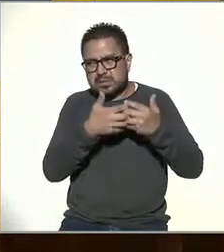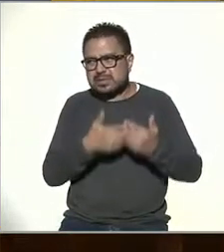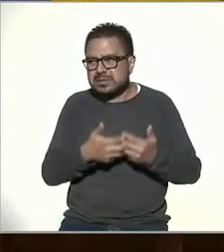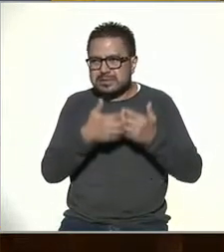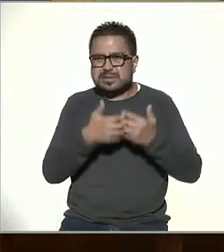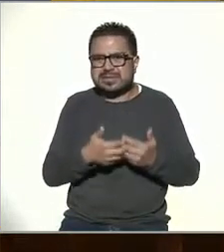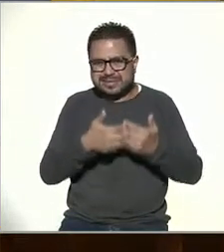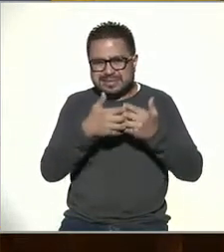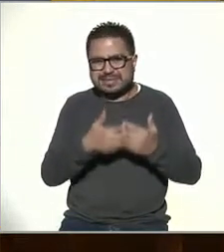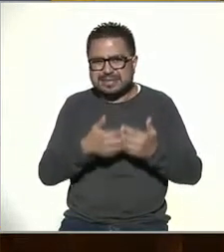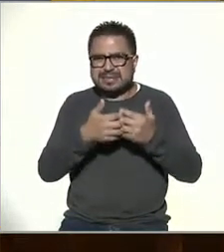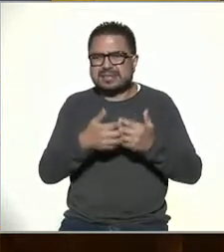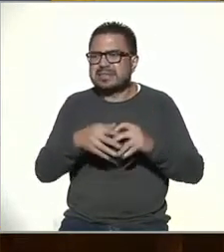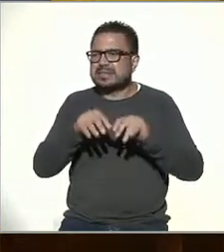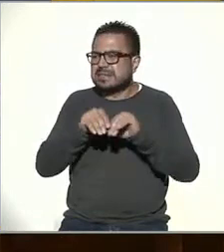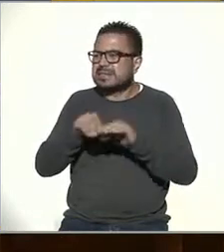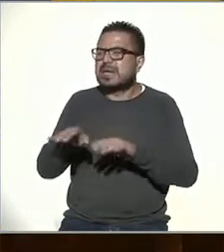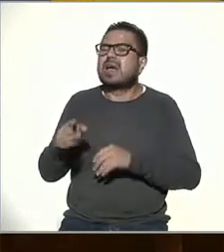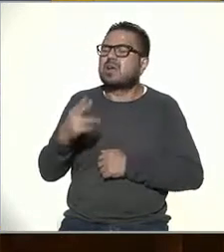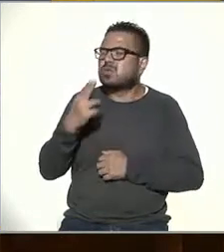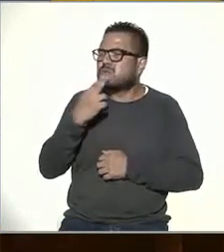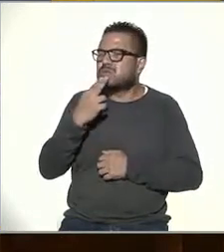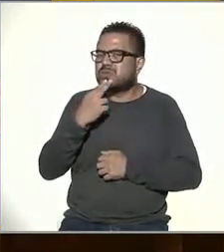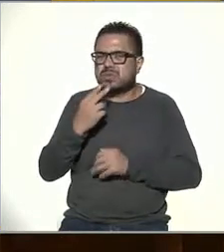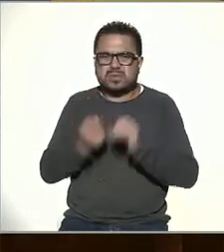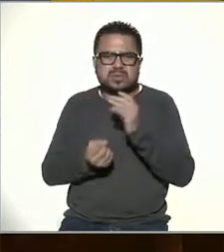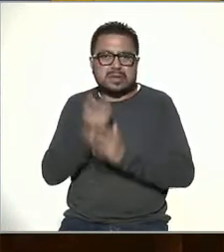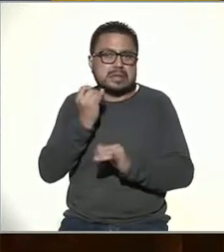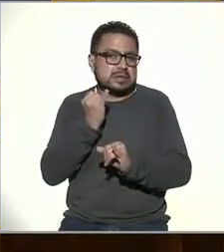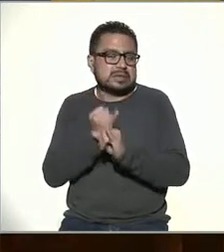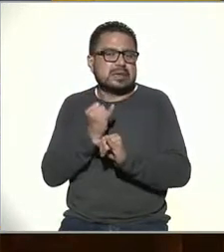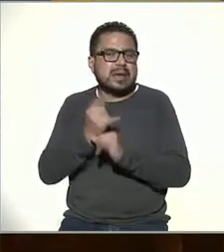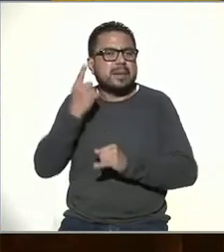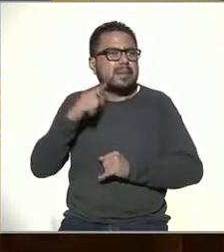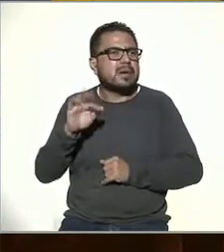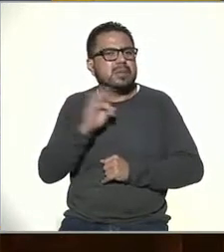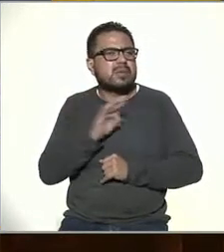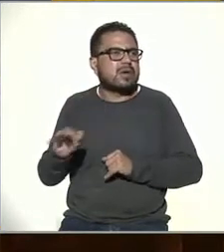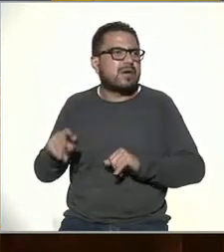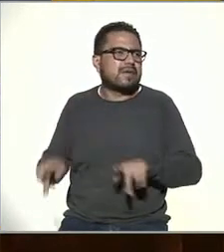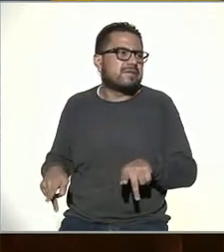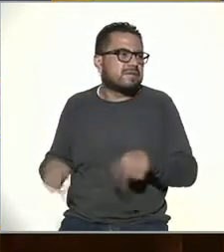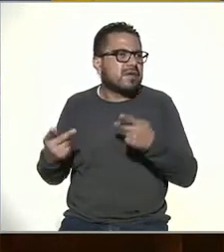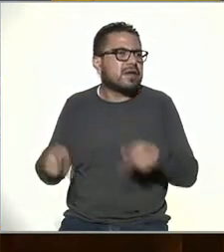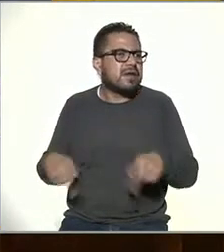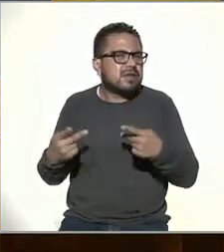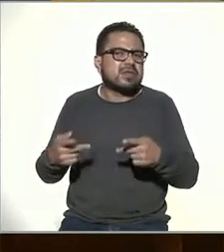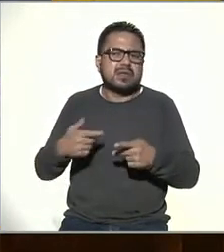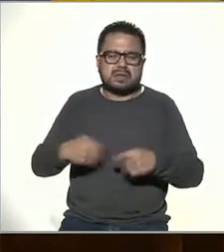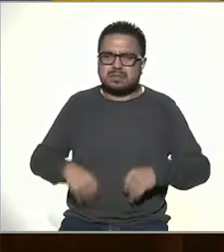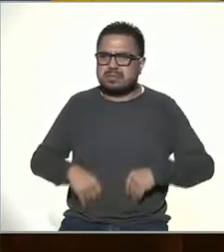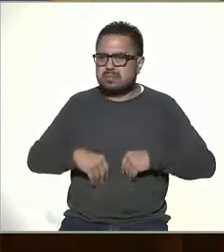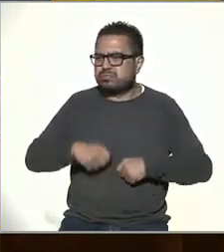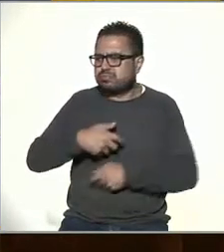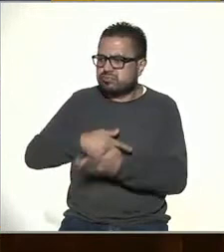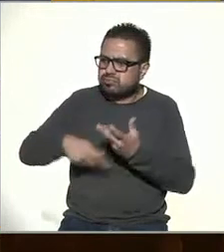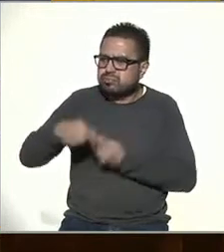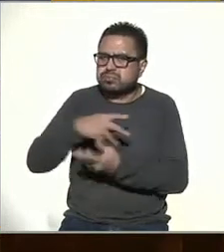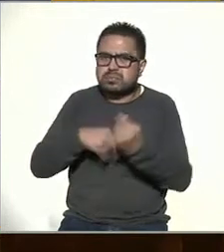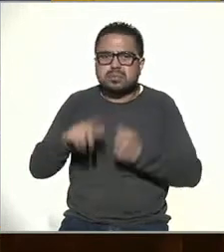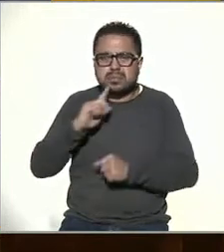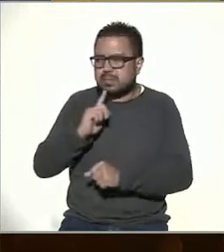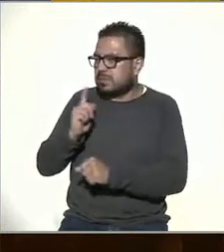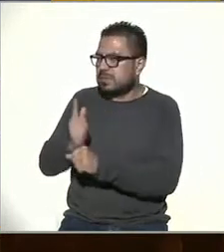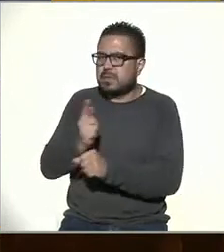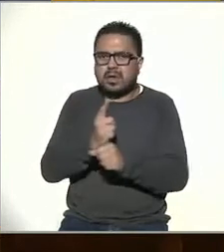lanzaron a utilizar el Internet para poder vender, para poder subsistir. Y lo vemos también en